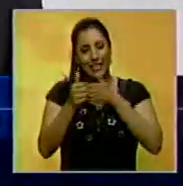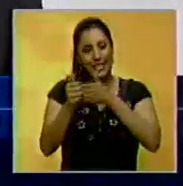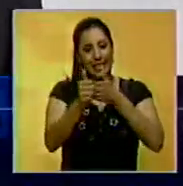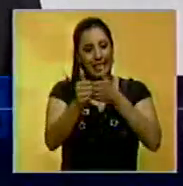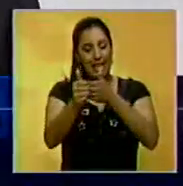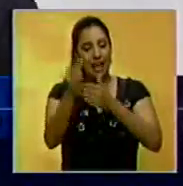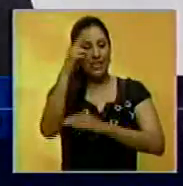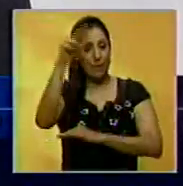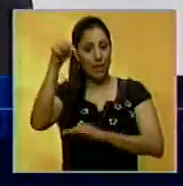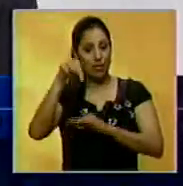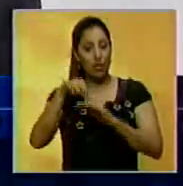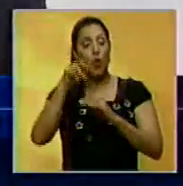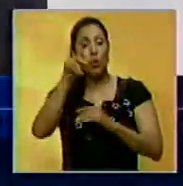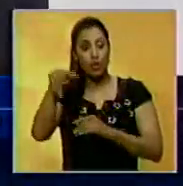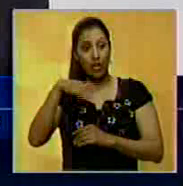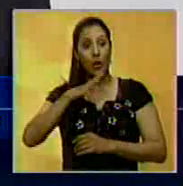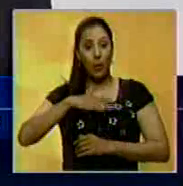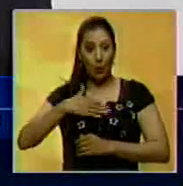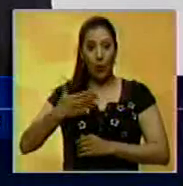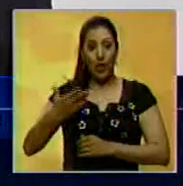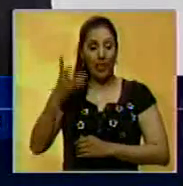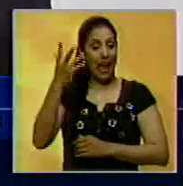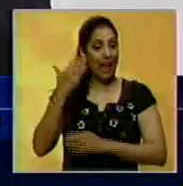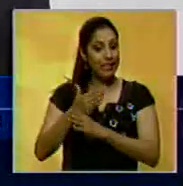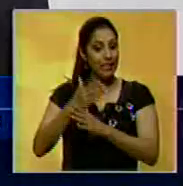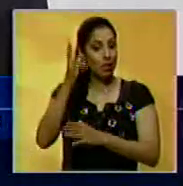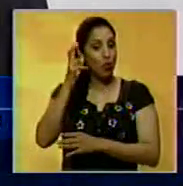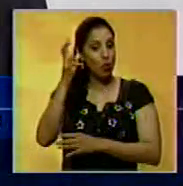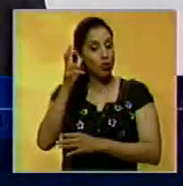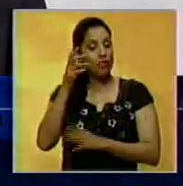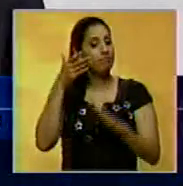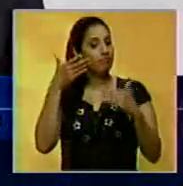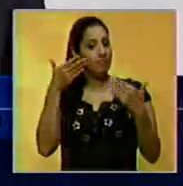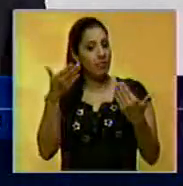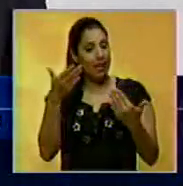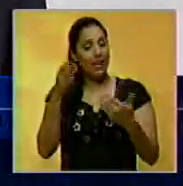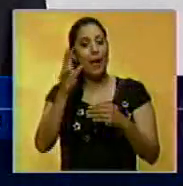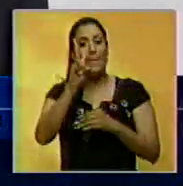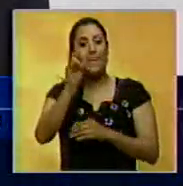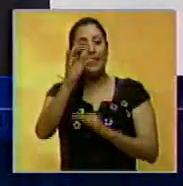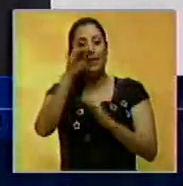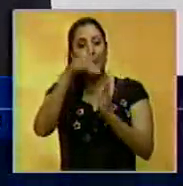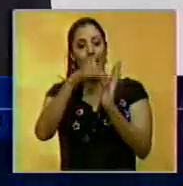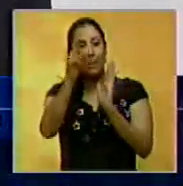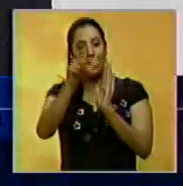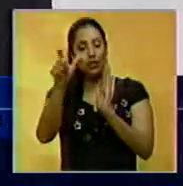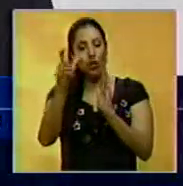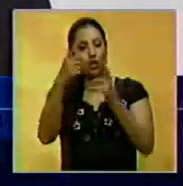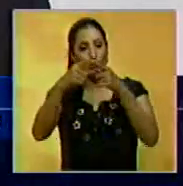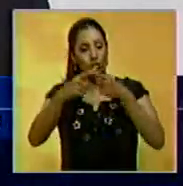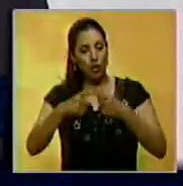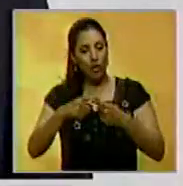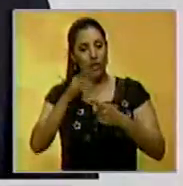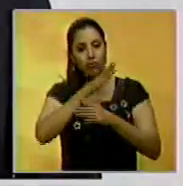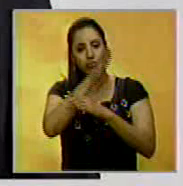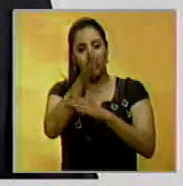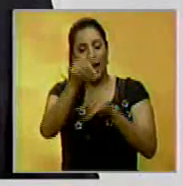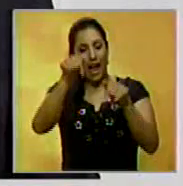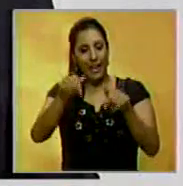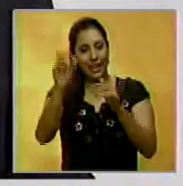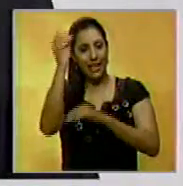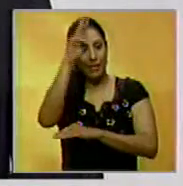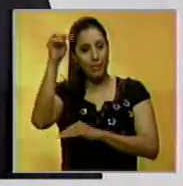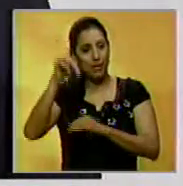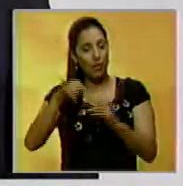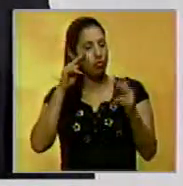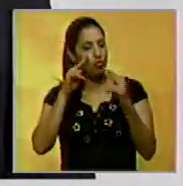guías de la Asamblea Nacional, que como ya ustedes pudieron escuchar, aspiran que llegue a 20.000 personas, quienes acuden aquí a la